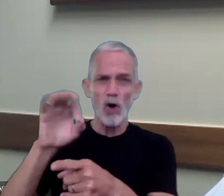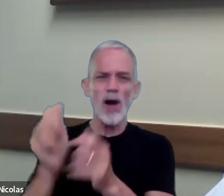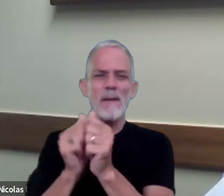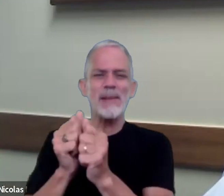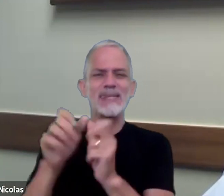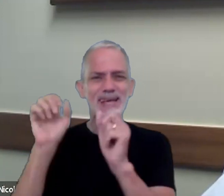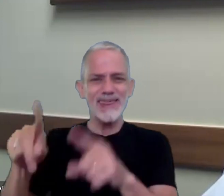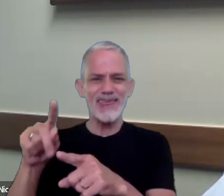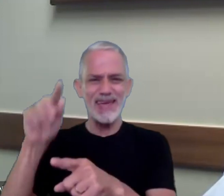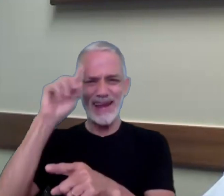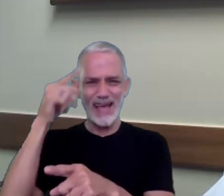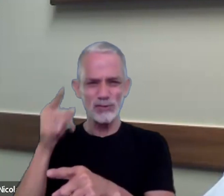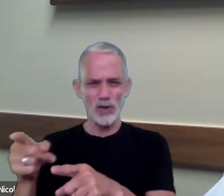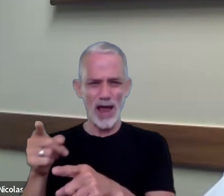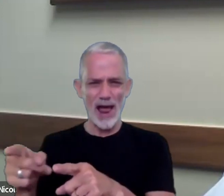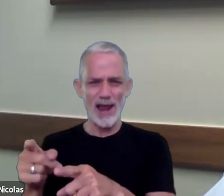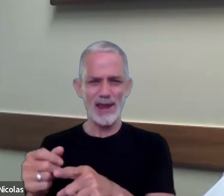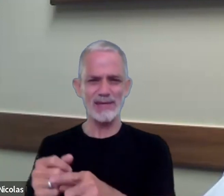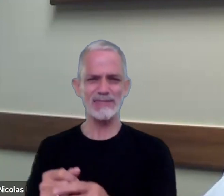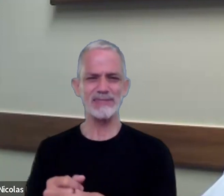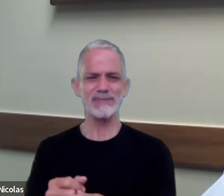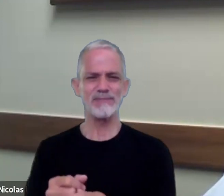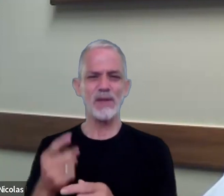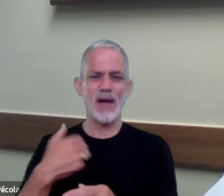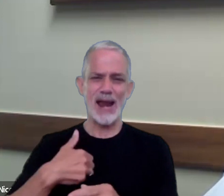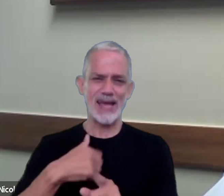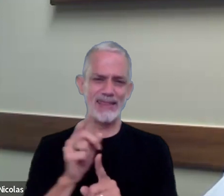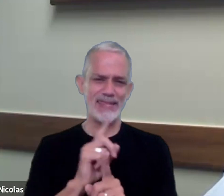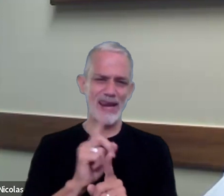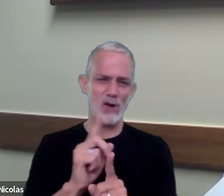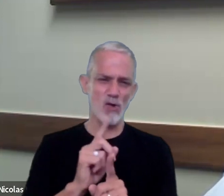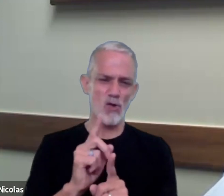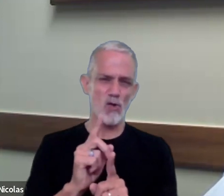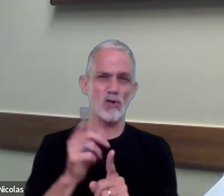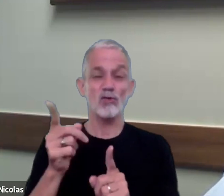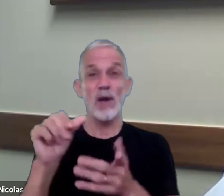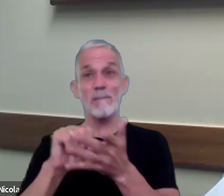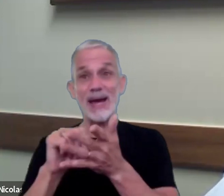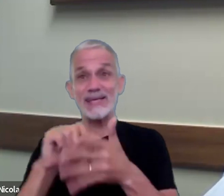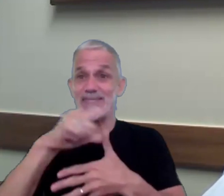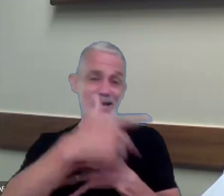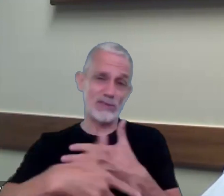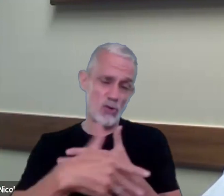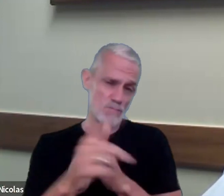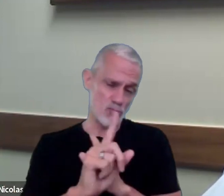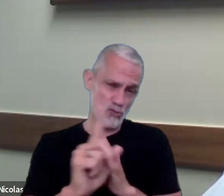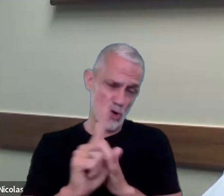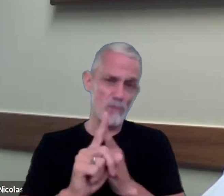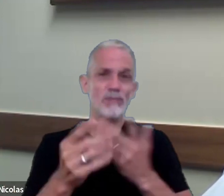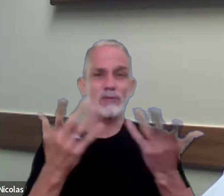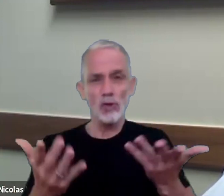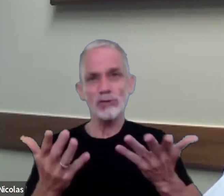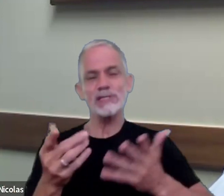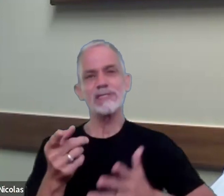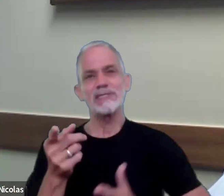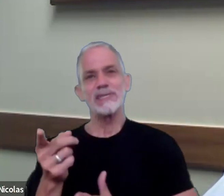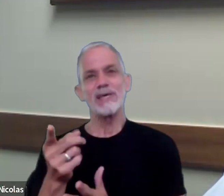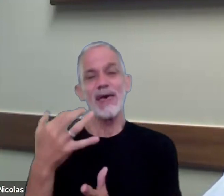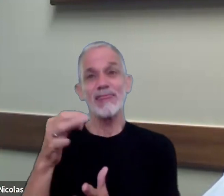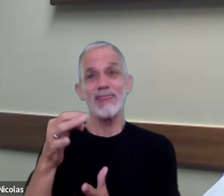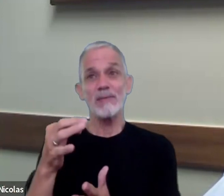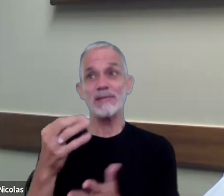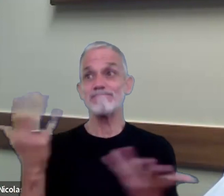nacionales no es el caso de Argentina y en general de los países de Latinoamérica lo cual implica acudir